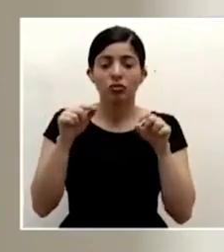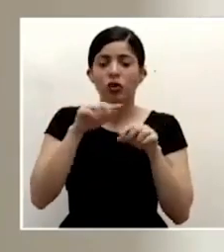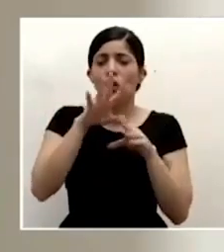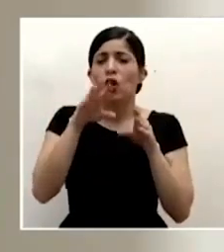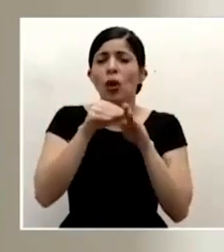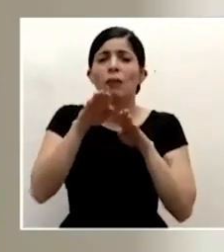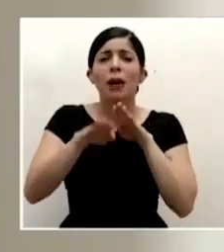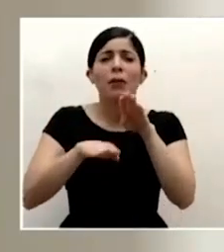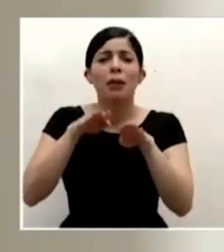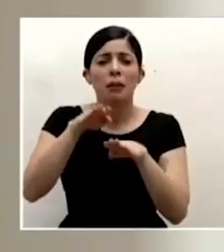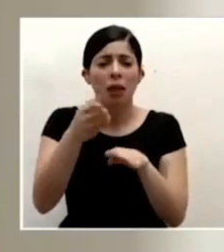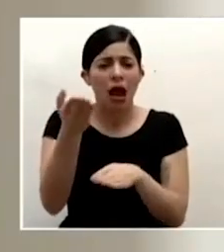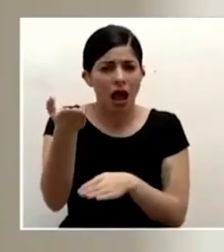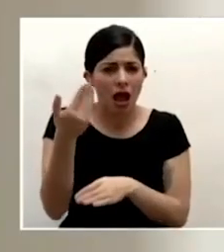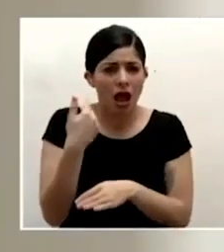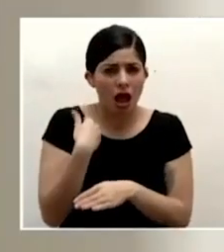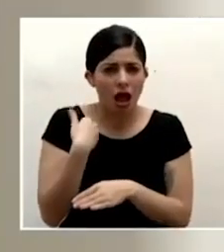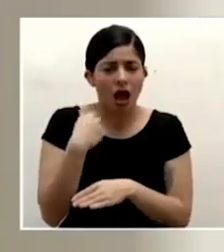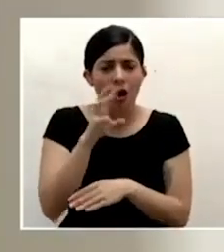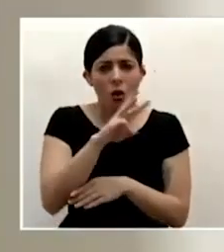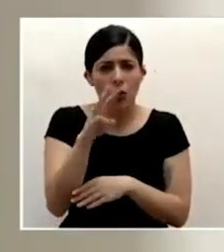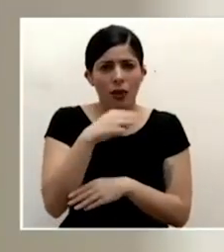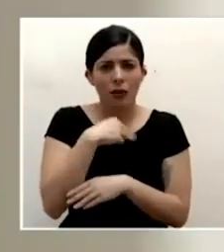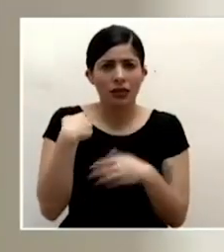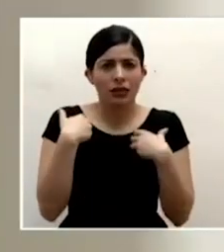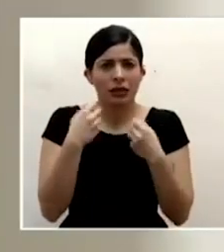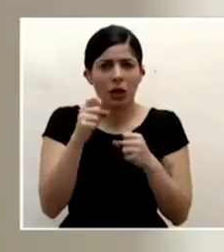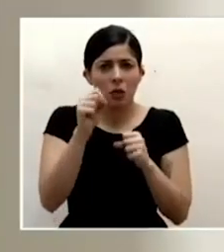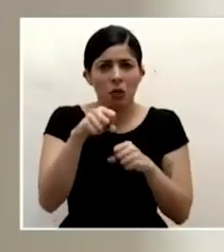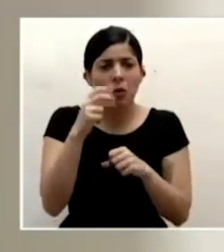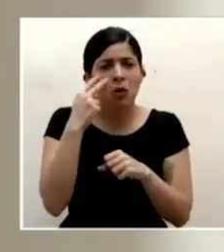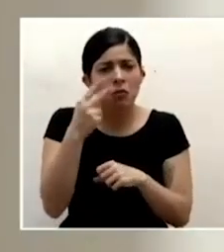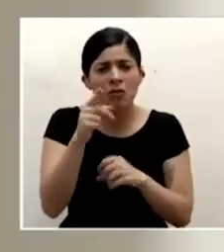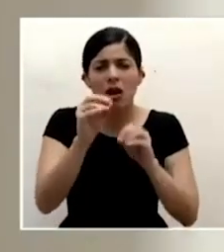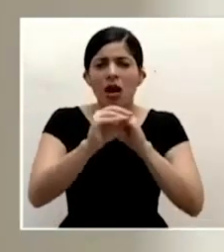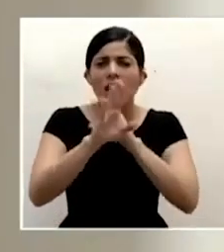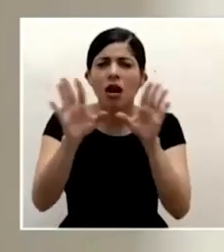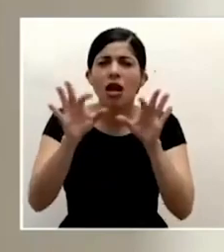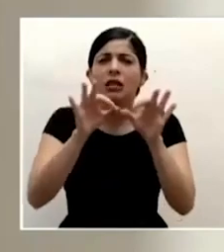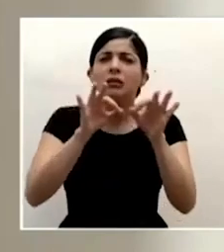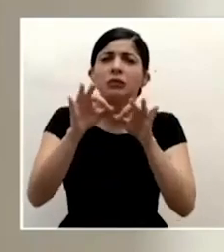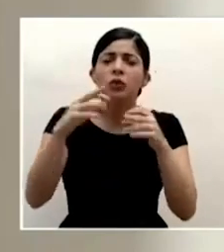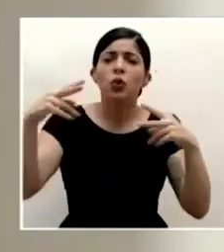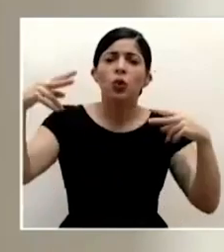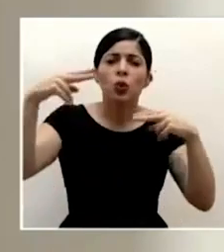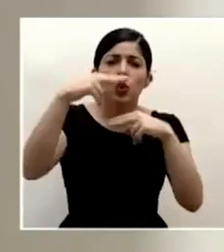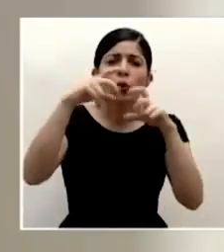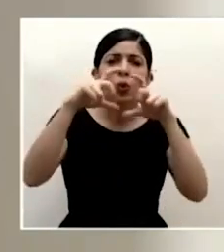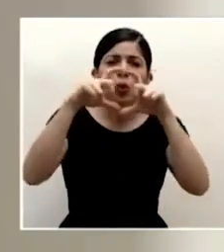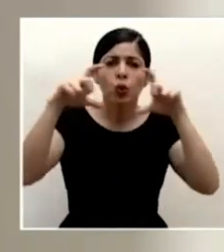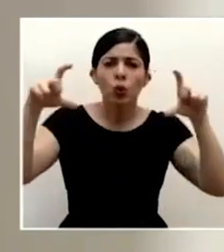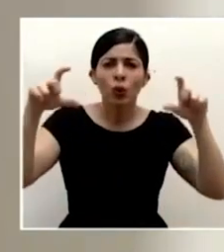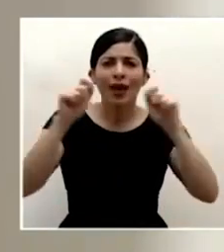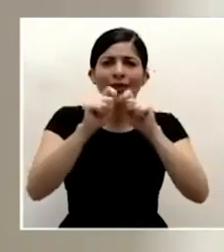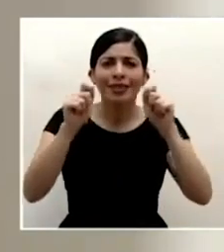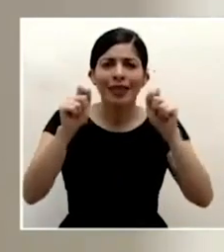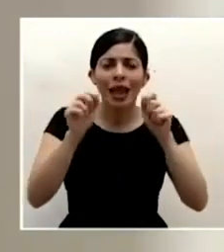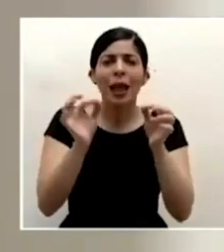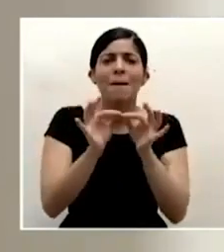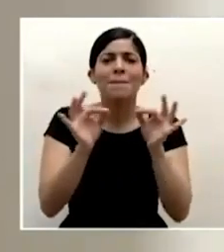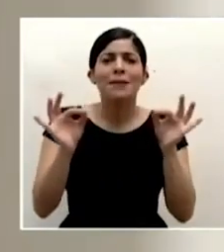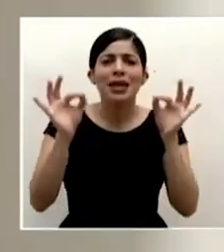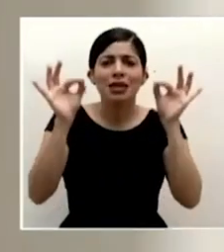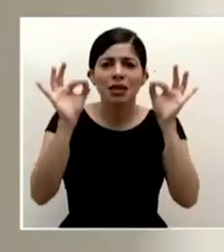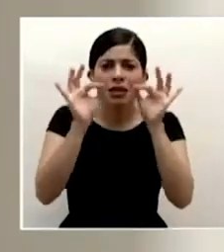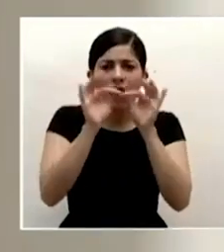en donde justamente en la página web del ministerio de salud viene claro que se pueden se cortan dos rectángulos de tela verdad vienen las medidas es importante